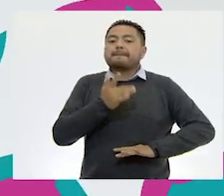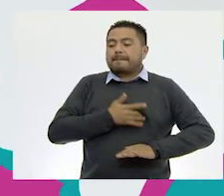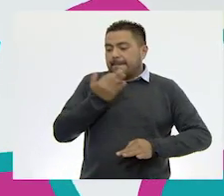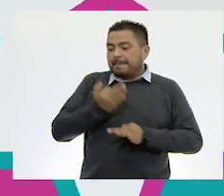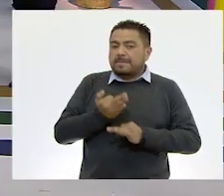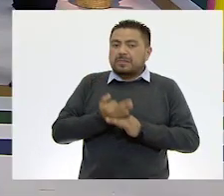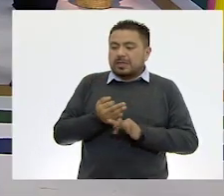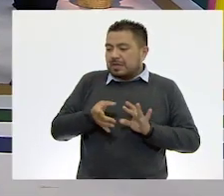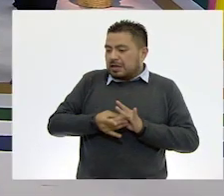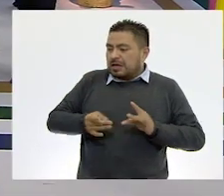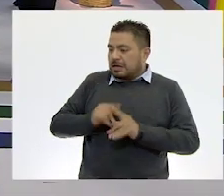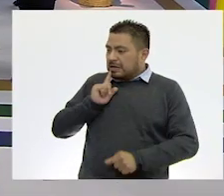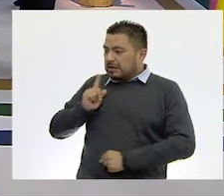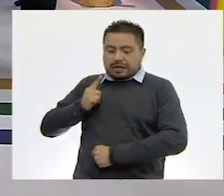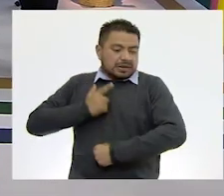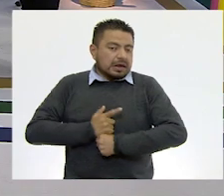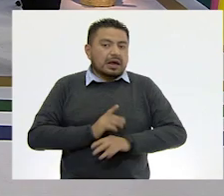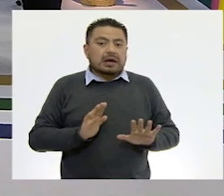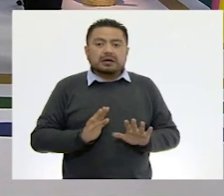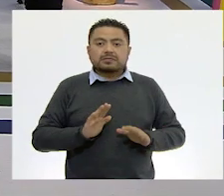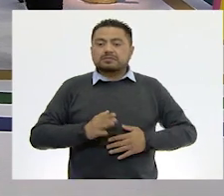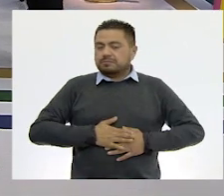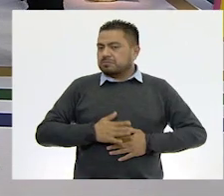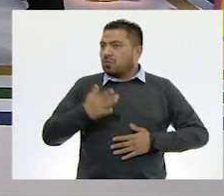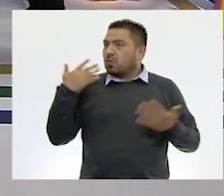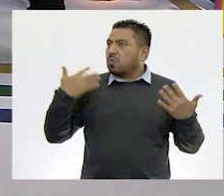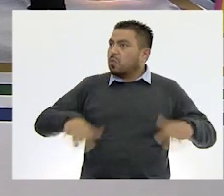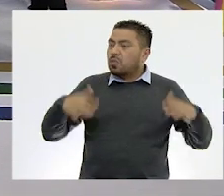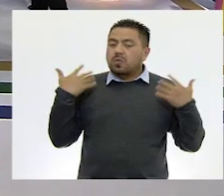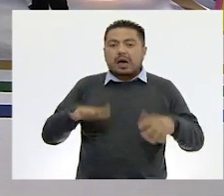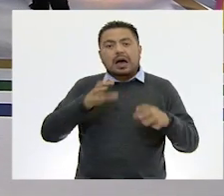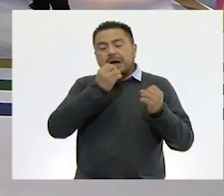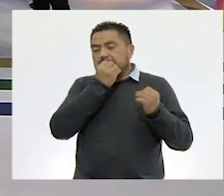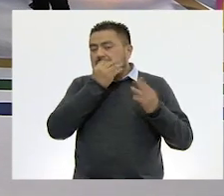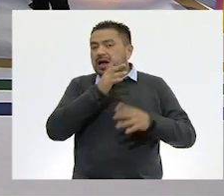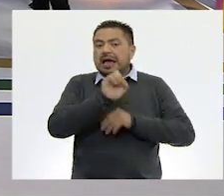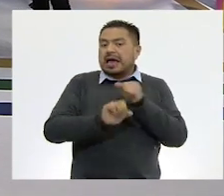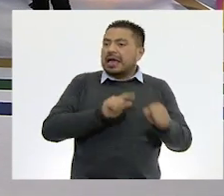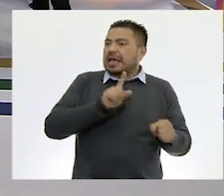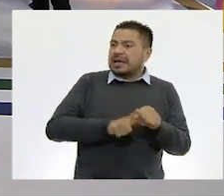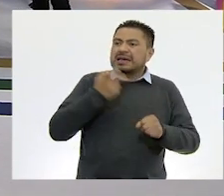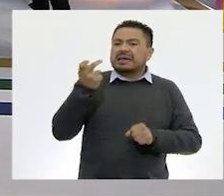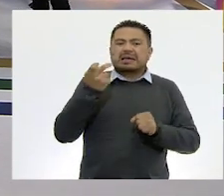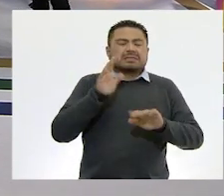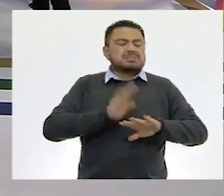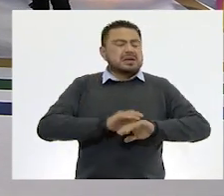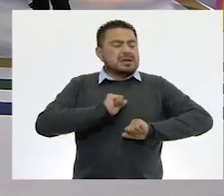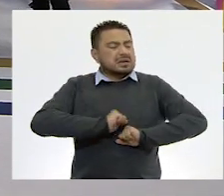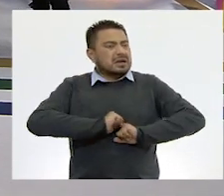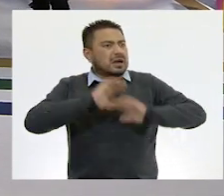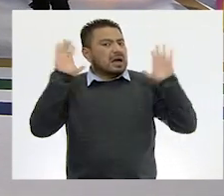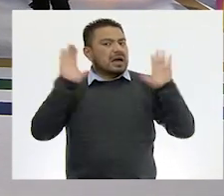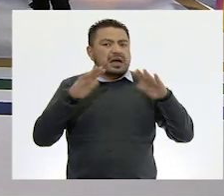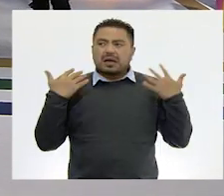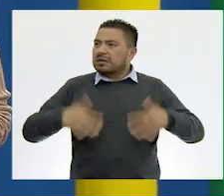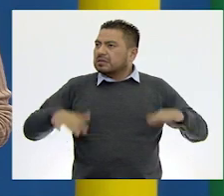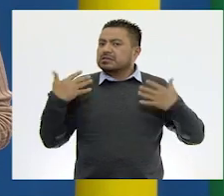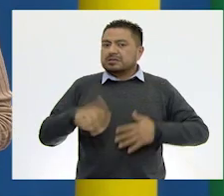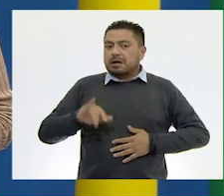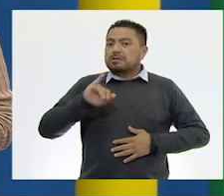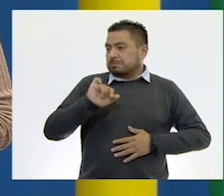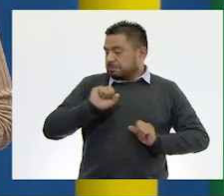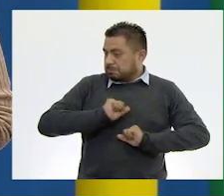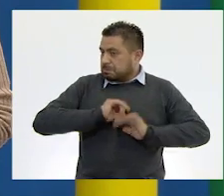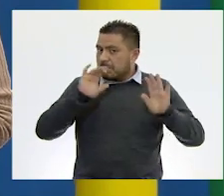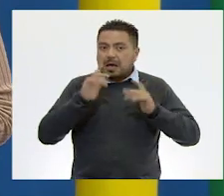ser vivo que Sebastián observó? Guau, está increíble. Es un animal tan impresionante. Sí, es muy